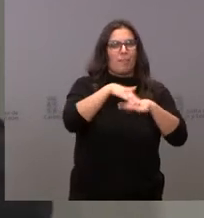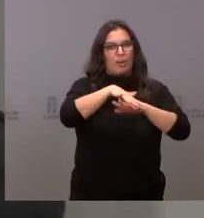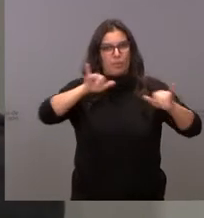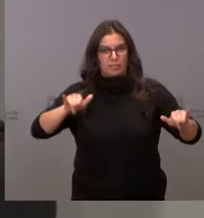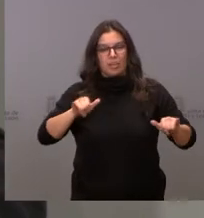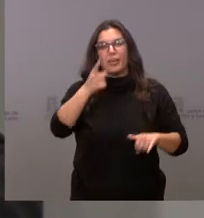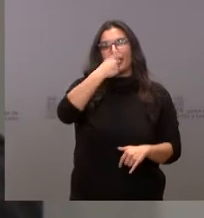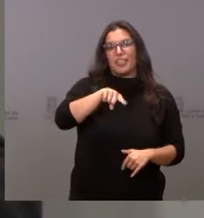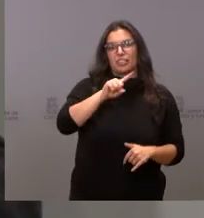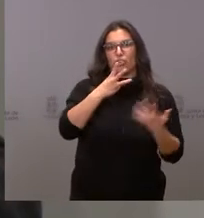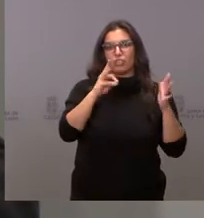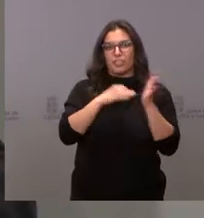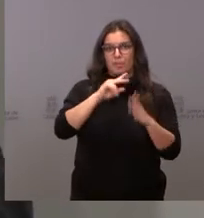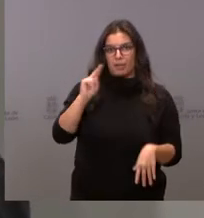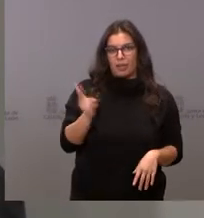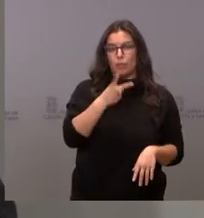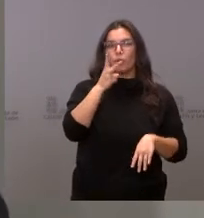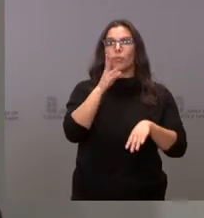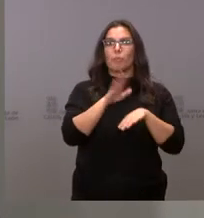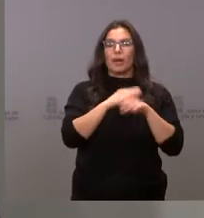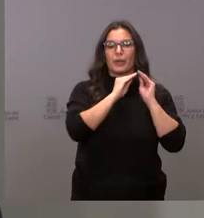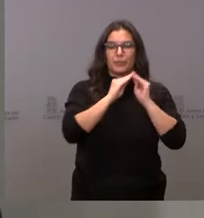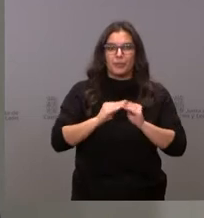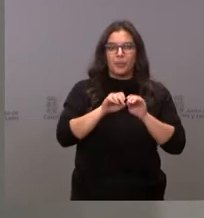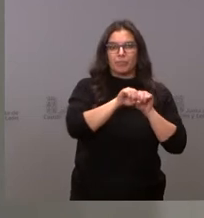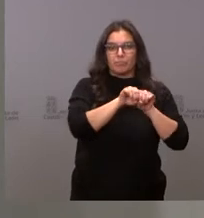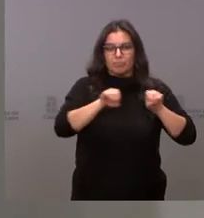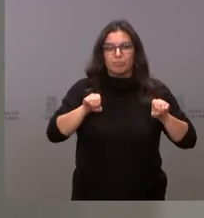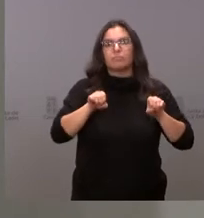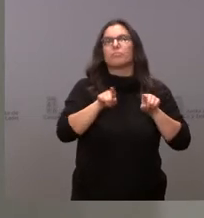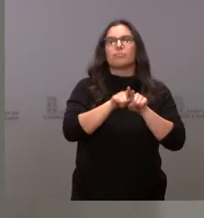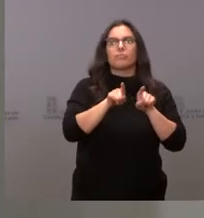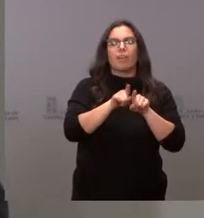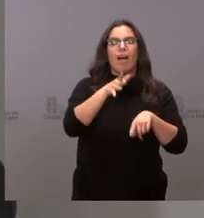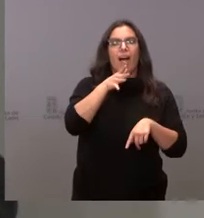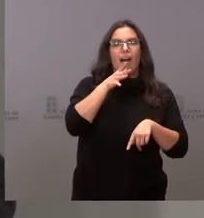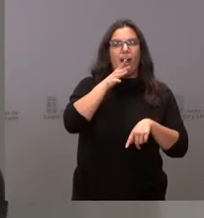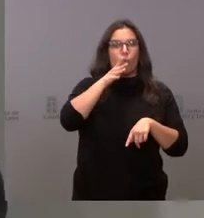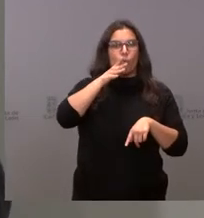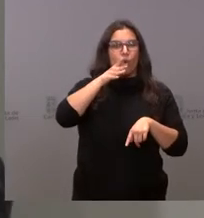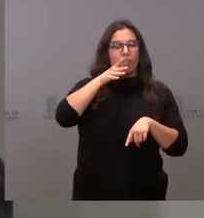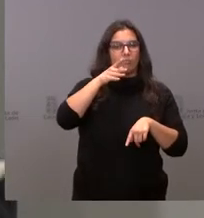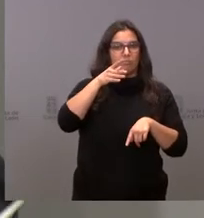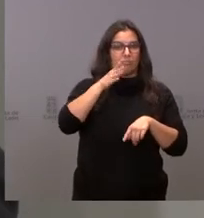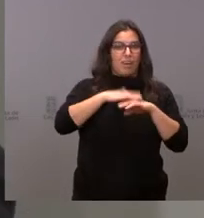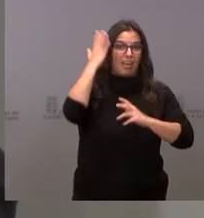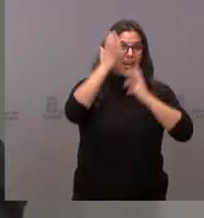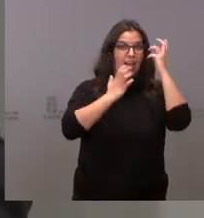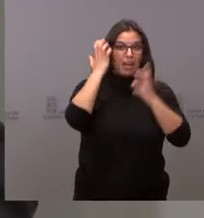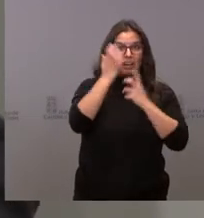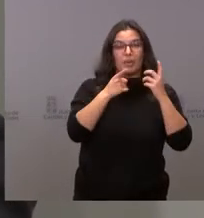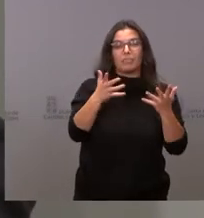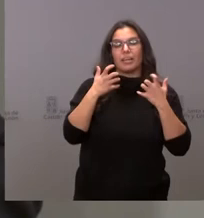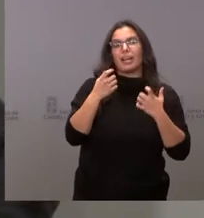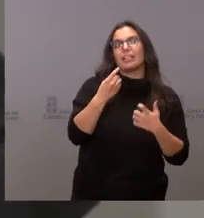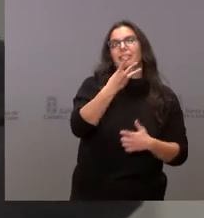para el suministro y la instalación de abrevaderos de los que se van a beneficiar unos 300 ganaderos